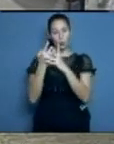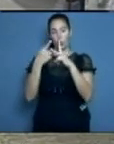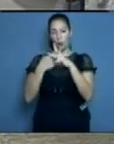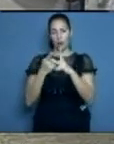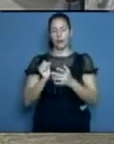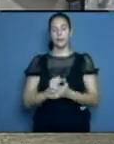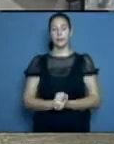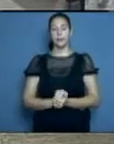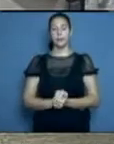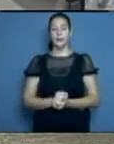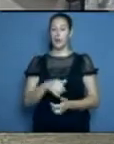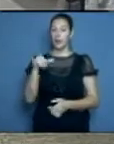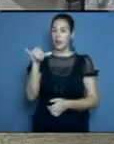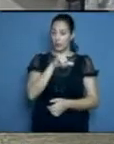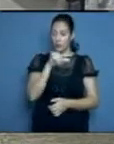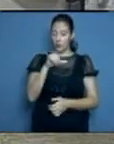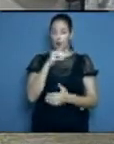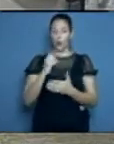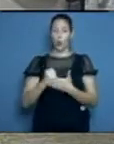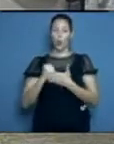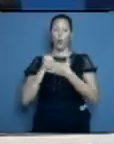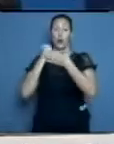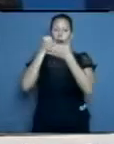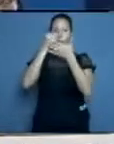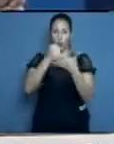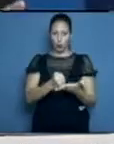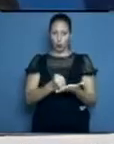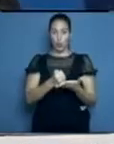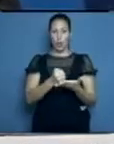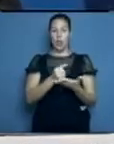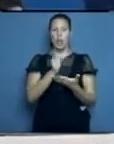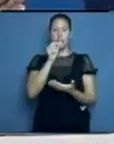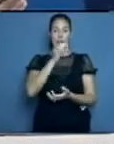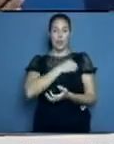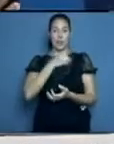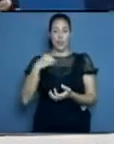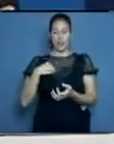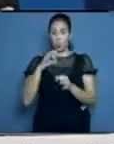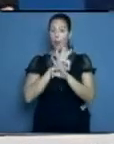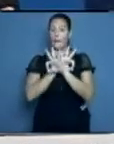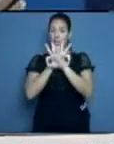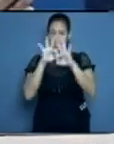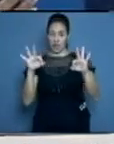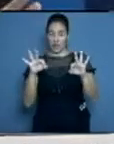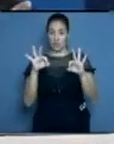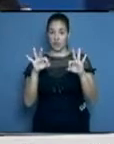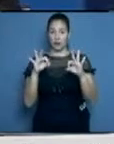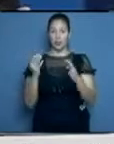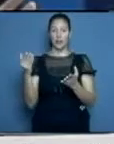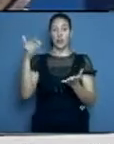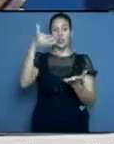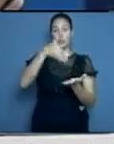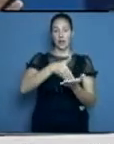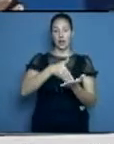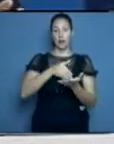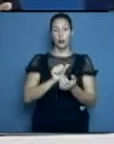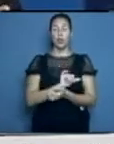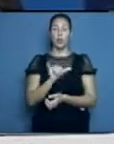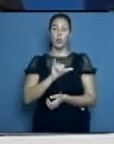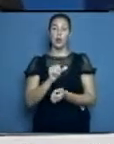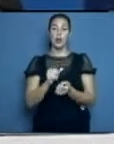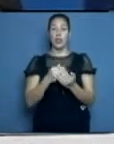apoyo, un soporte de personal calificado. Por ejemplo, en el día de hoy llegaron aquí a la provincia 29